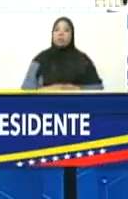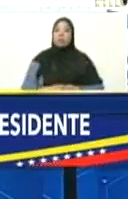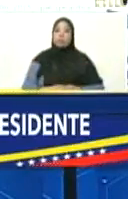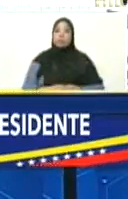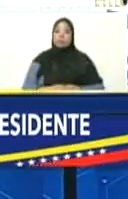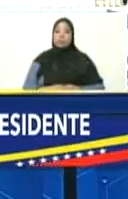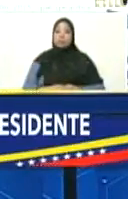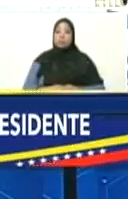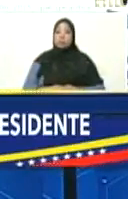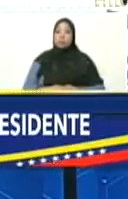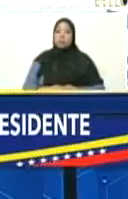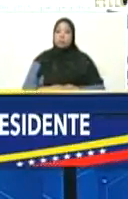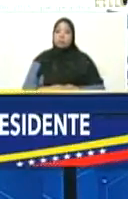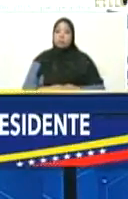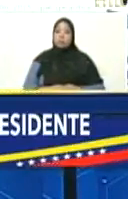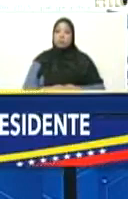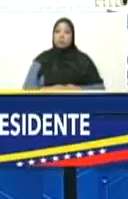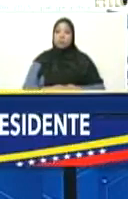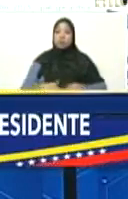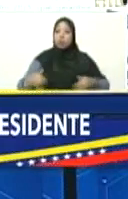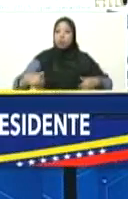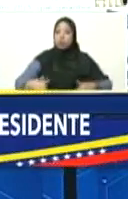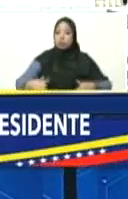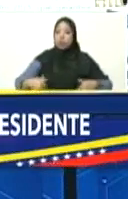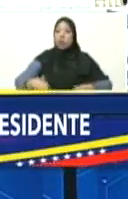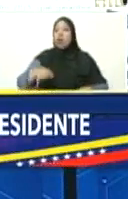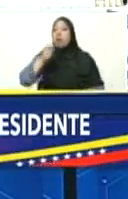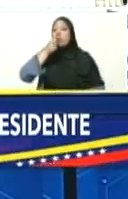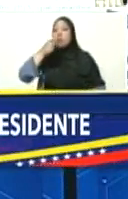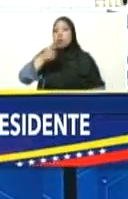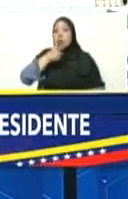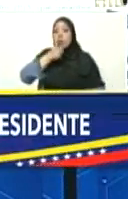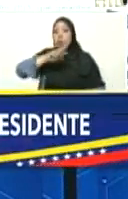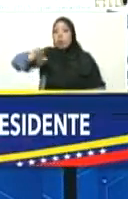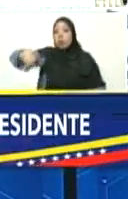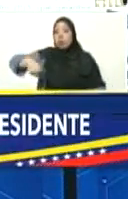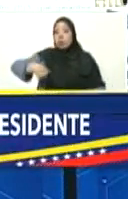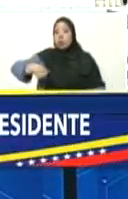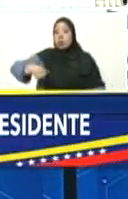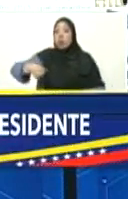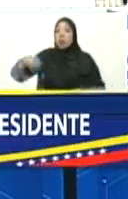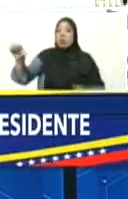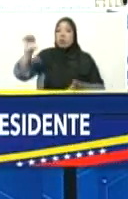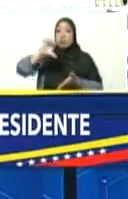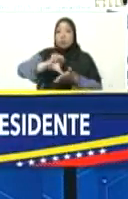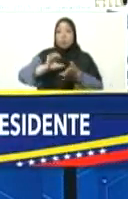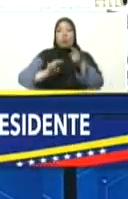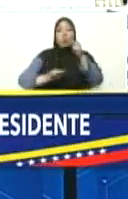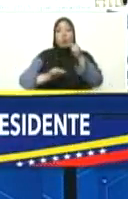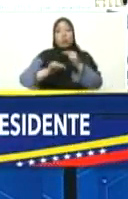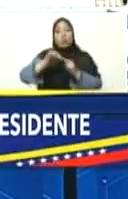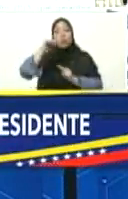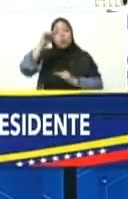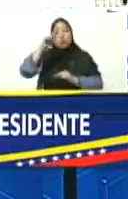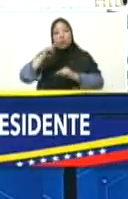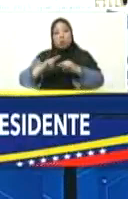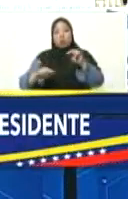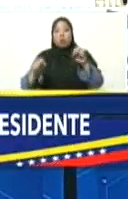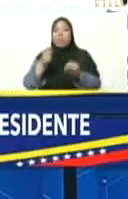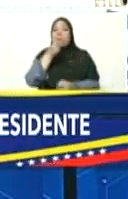de la fortaleza y la belleza de nuestras ciudades, tenemos que construir ciudades